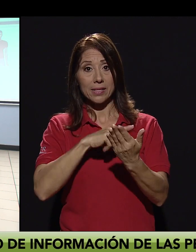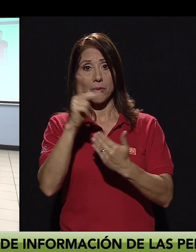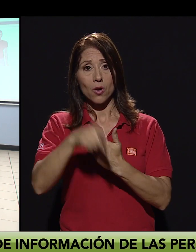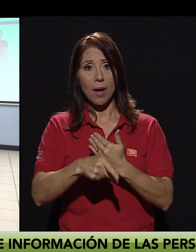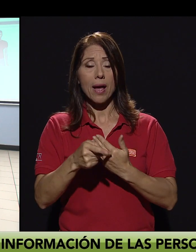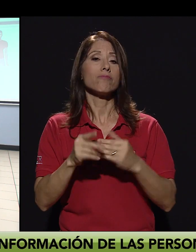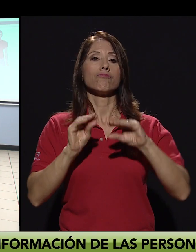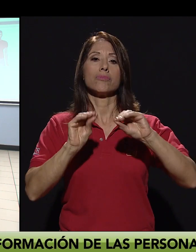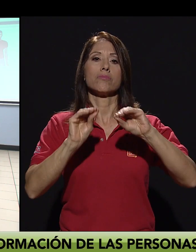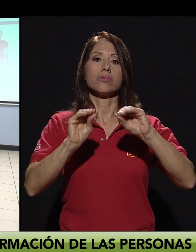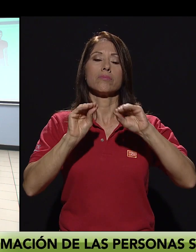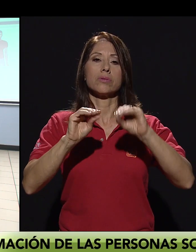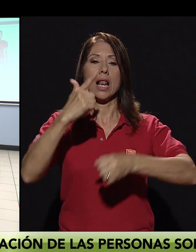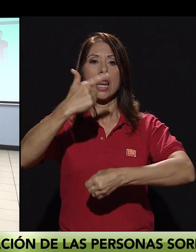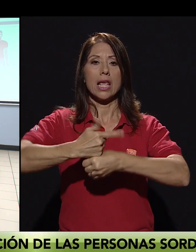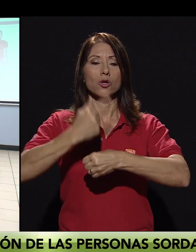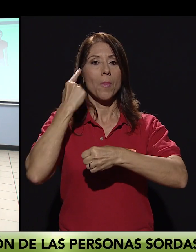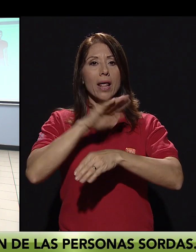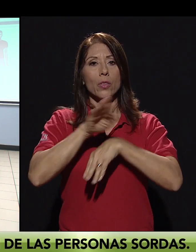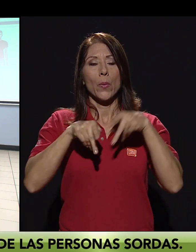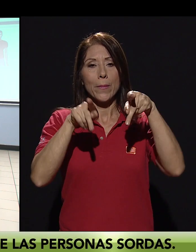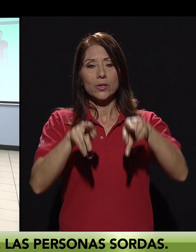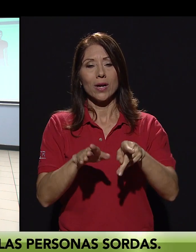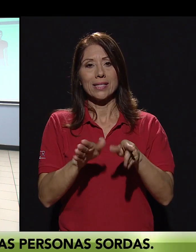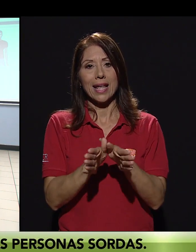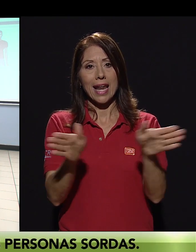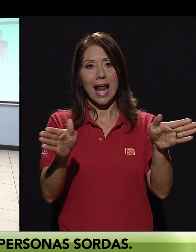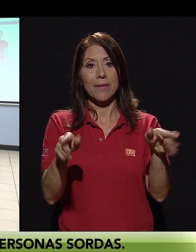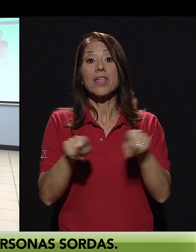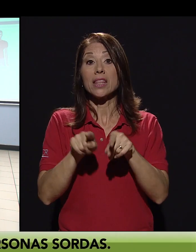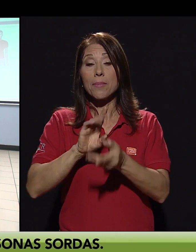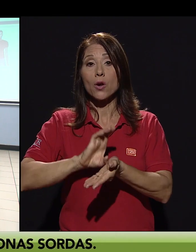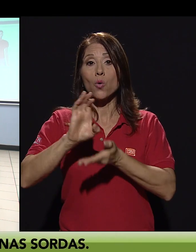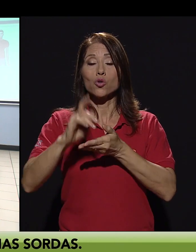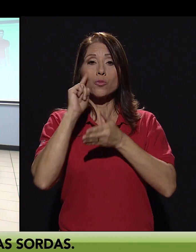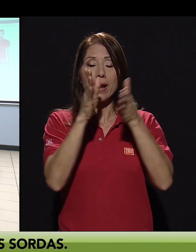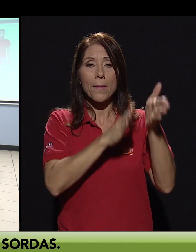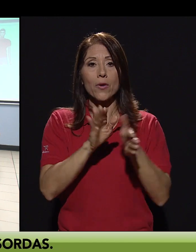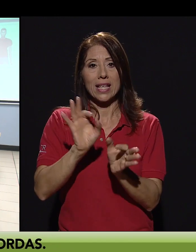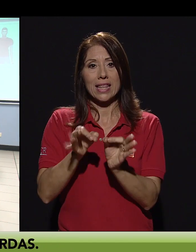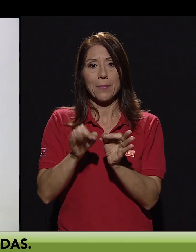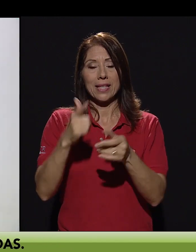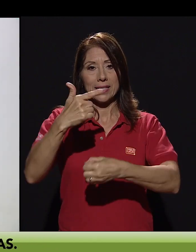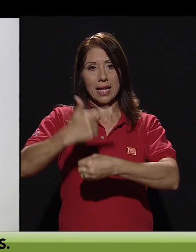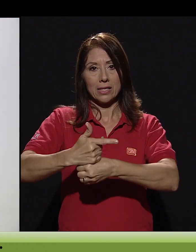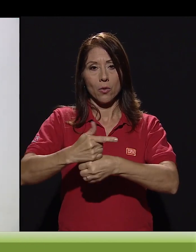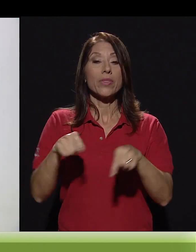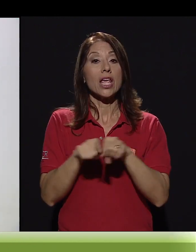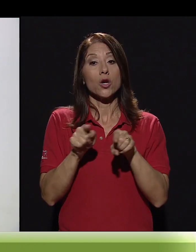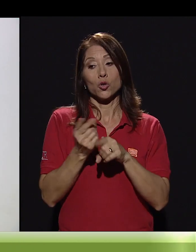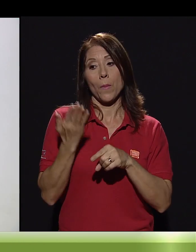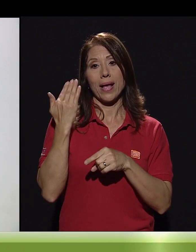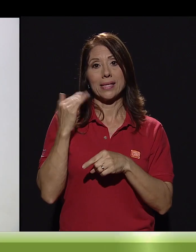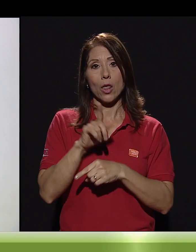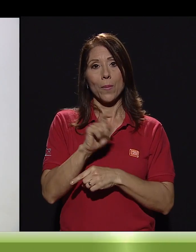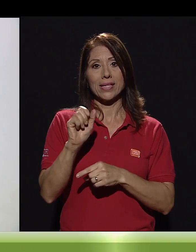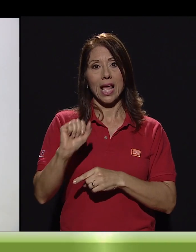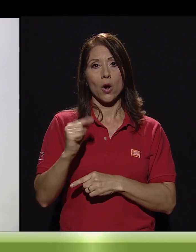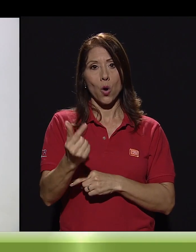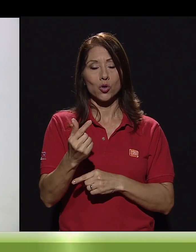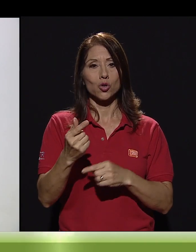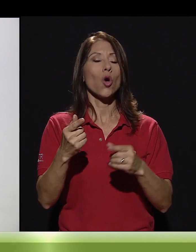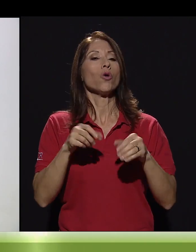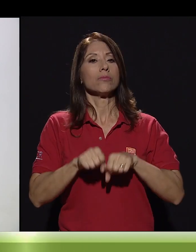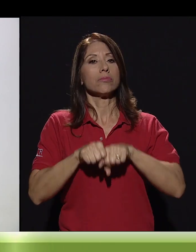Este programa ofrece clases de lesco para la población general y cursos para la formación de intérpretes en esta lengua. Incluso, el pasado mes de